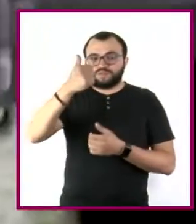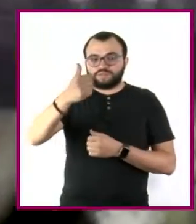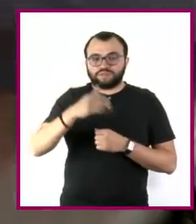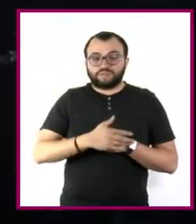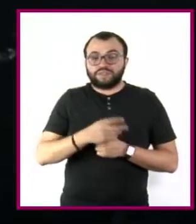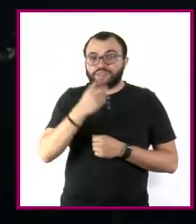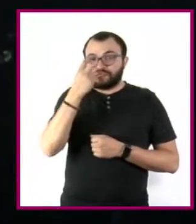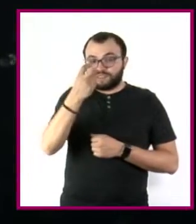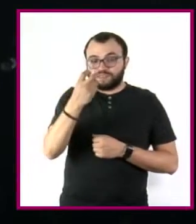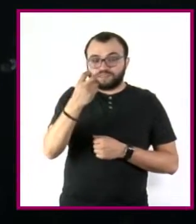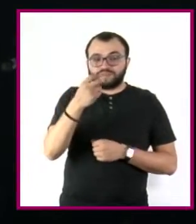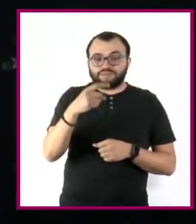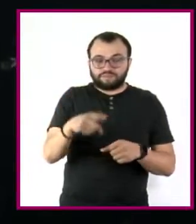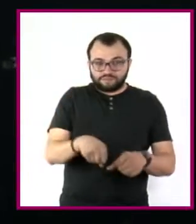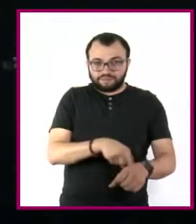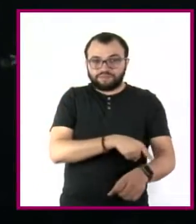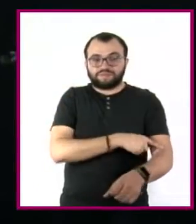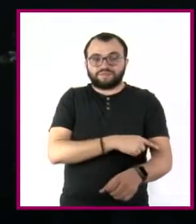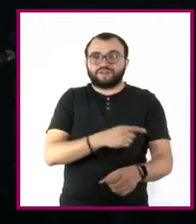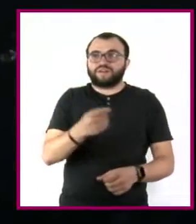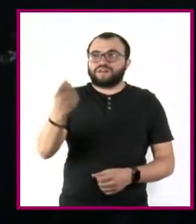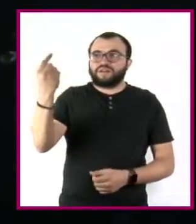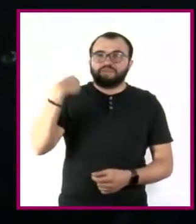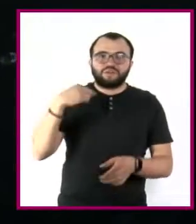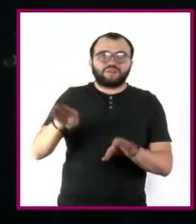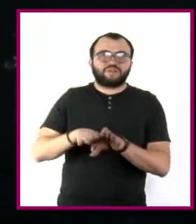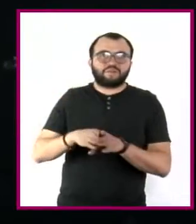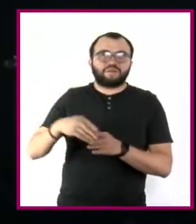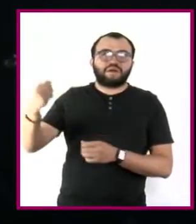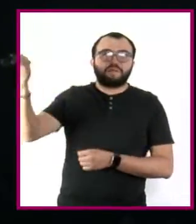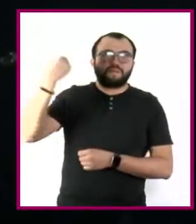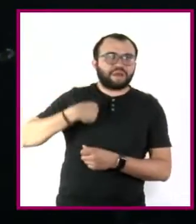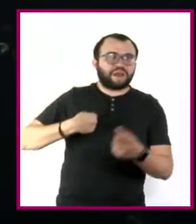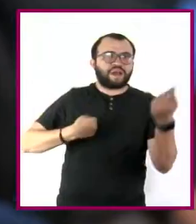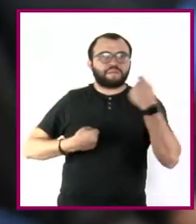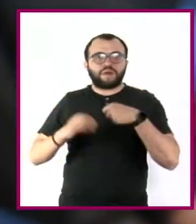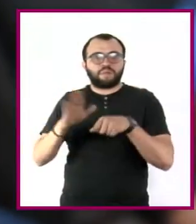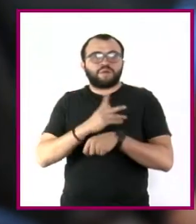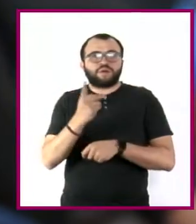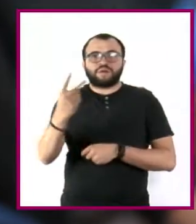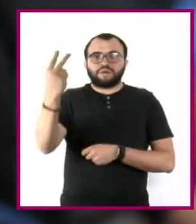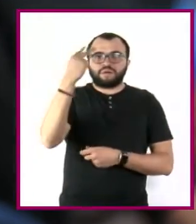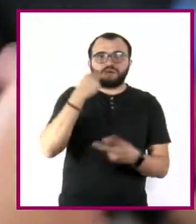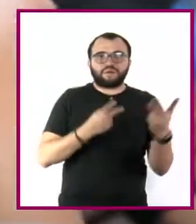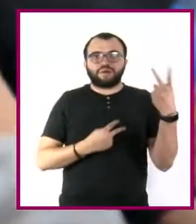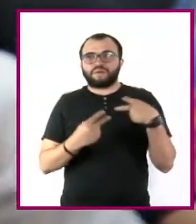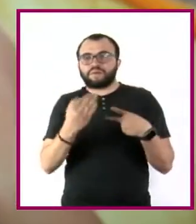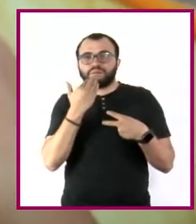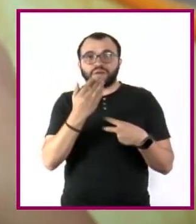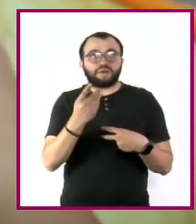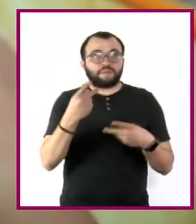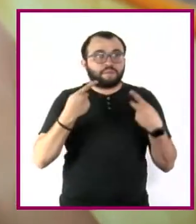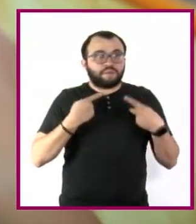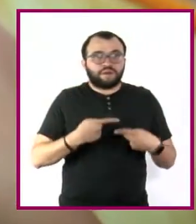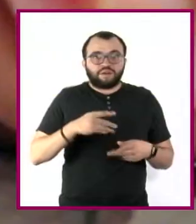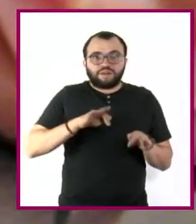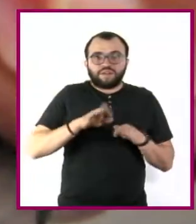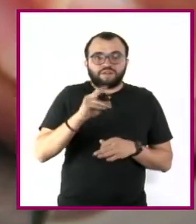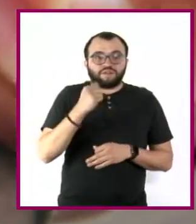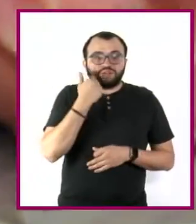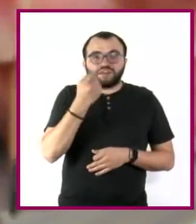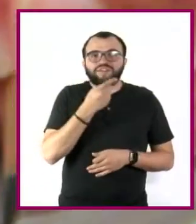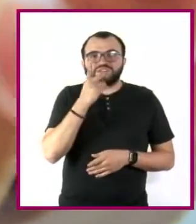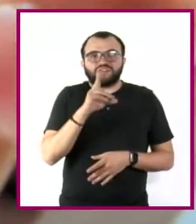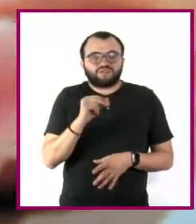Desde ese tiempo he estado sufriendo maltratos porque no me ven con buenos ojos. La gente no me da trabajo. Dicen que no se